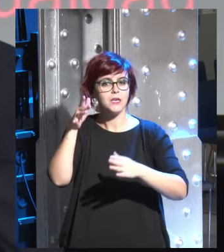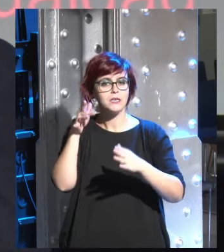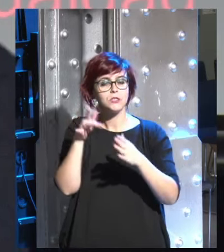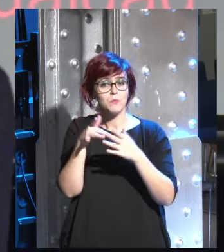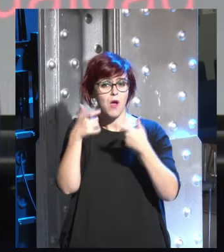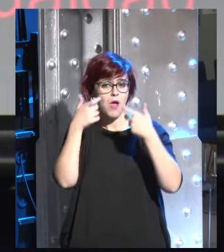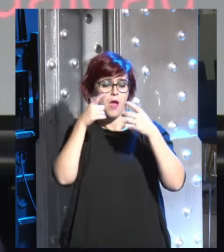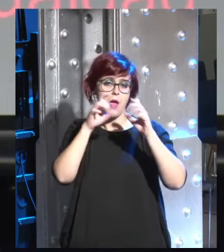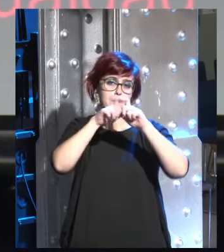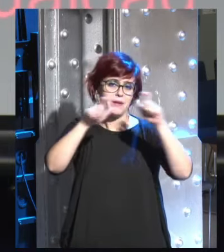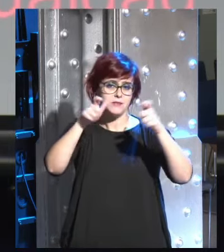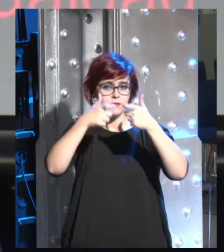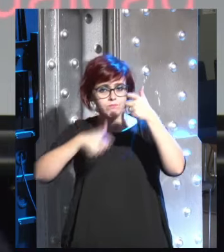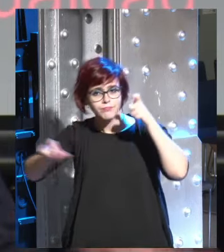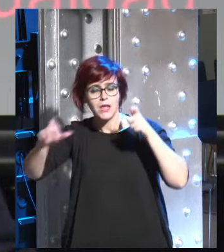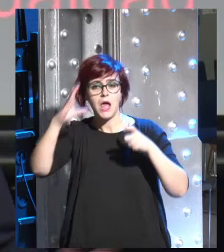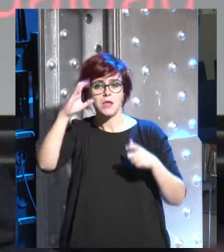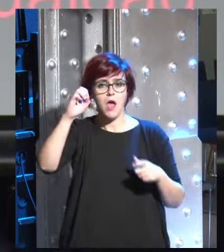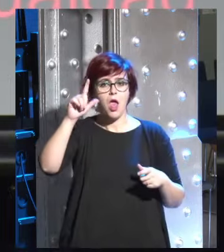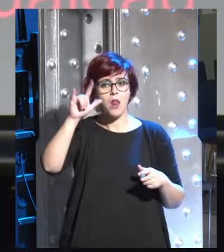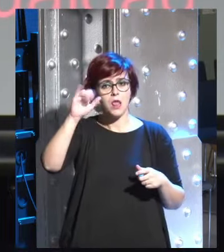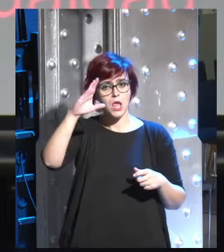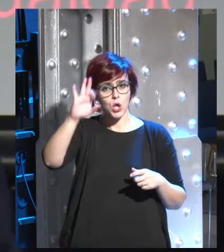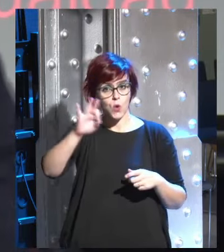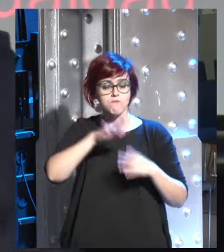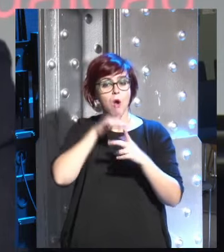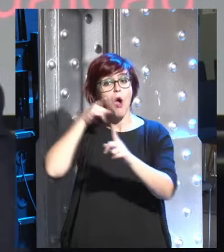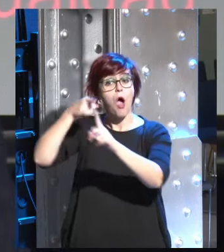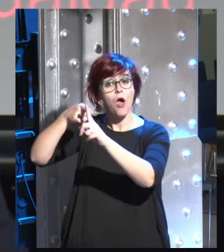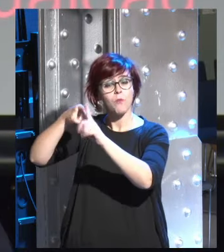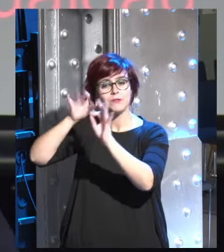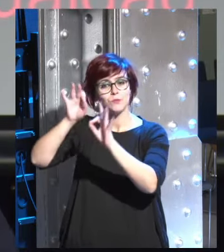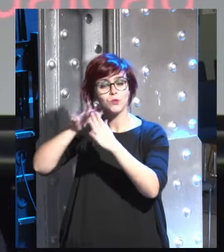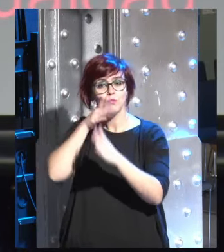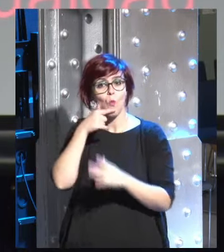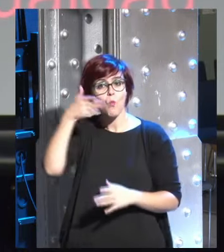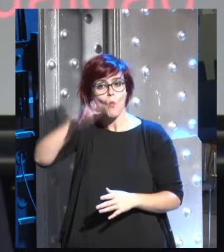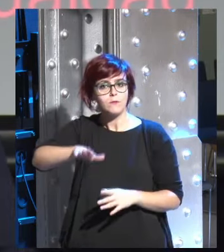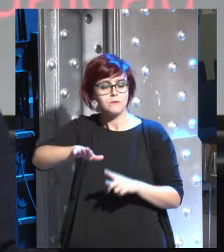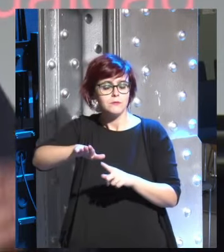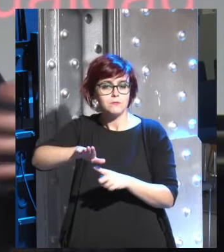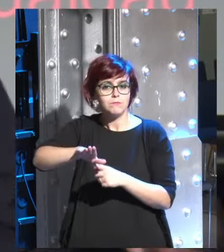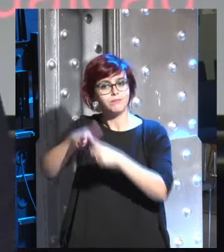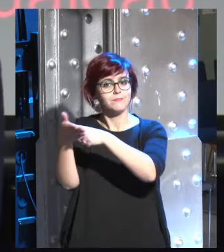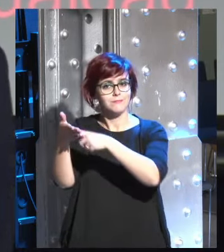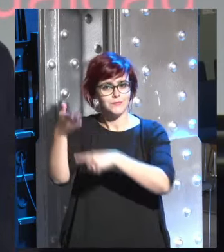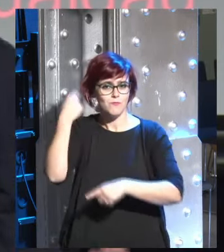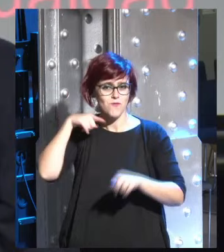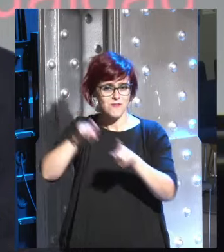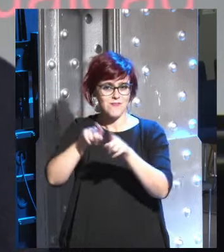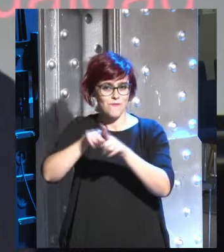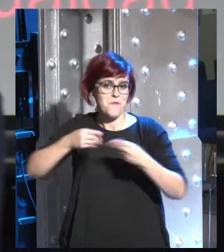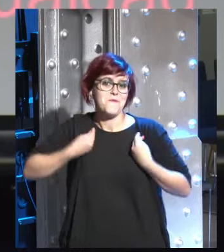subcompañía subempresa Calico cuya idea principal era el superar la muerte y ahora